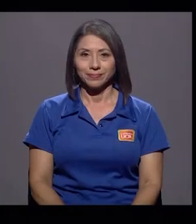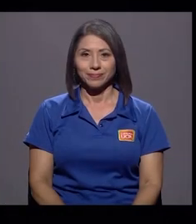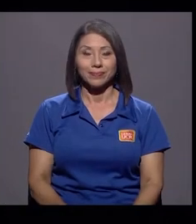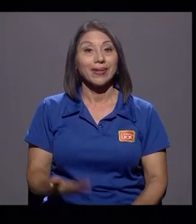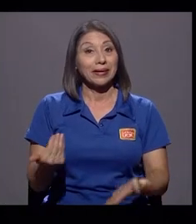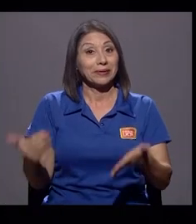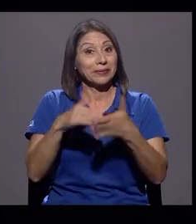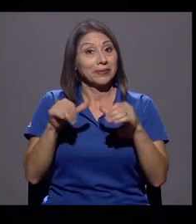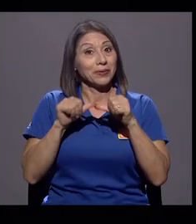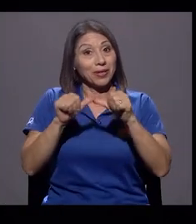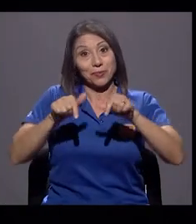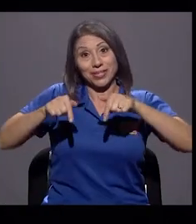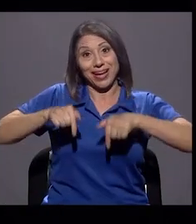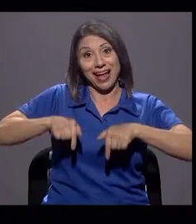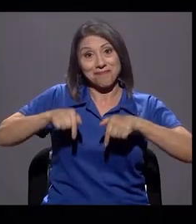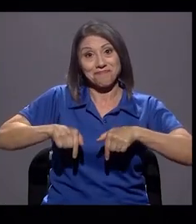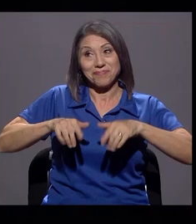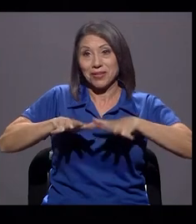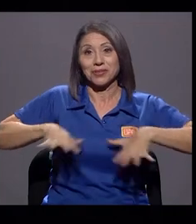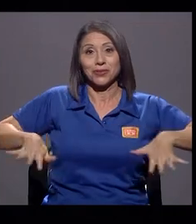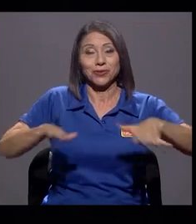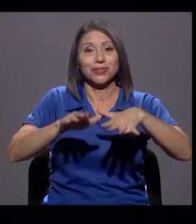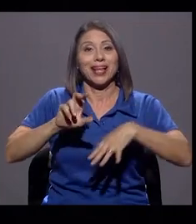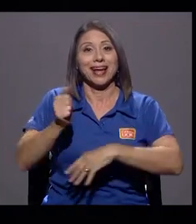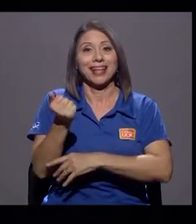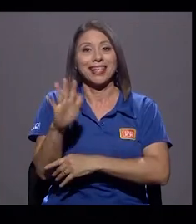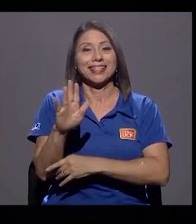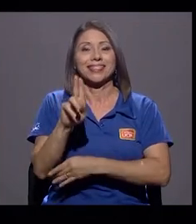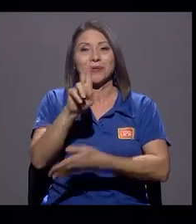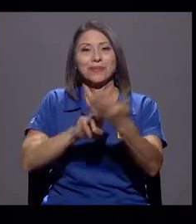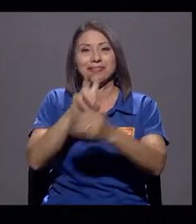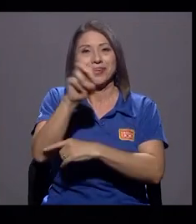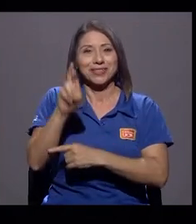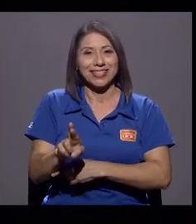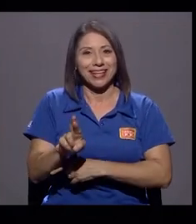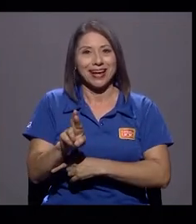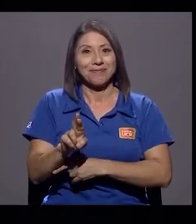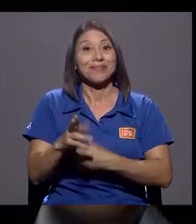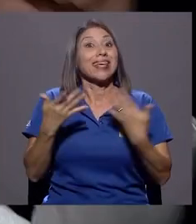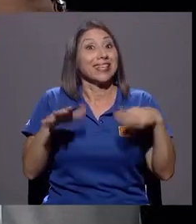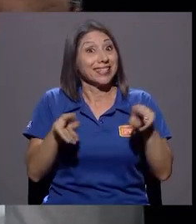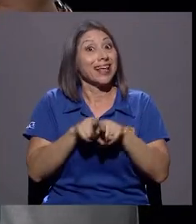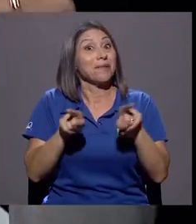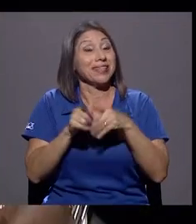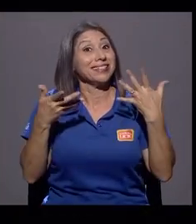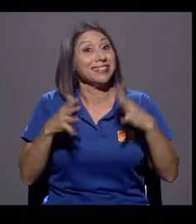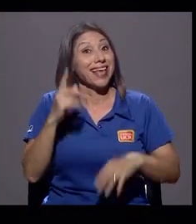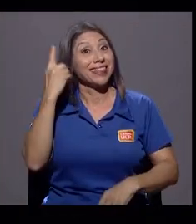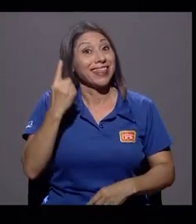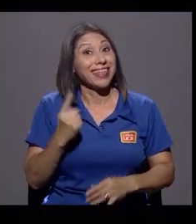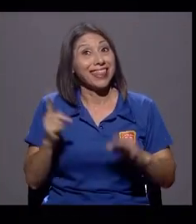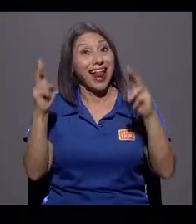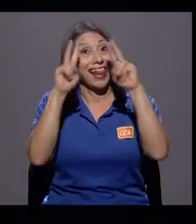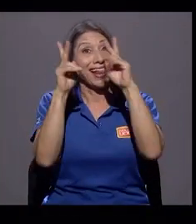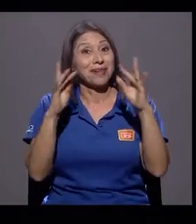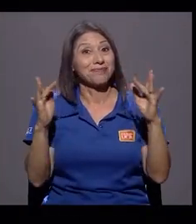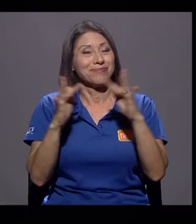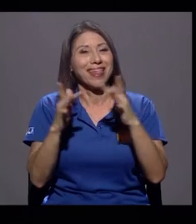Estamos de regreso acá en los estudios del Canal 15 de la Universidad de Costa Rica, ya estamos en digital, por cierto, así que hay que celebrarlo.